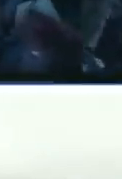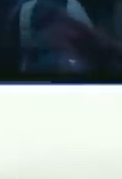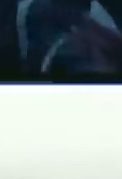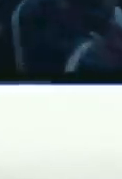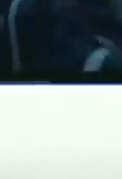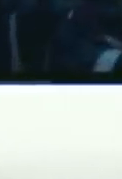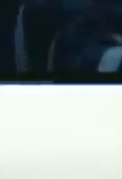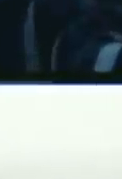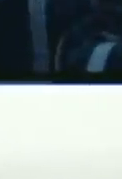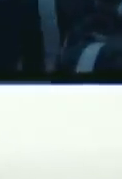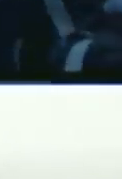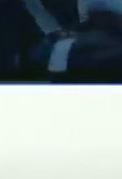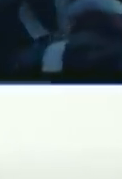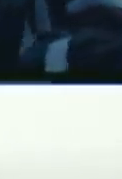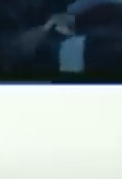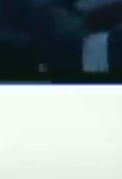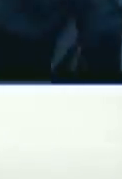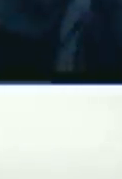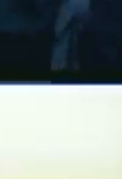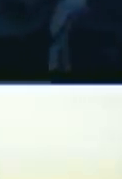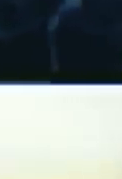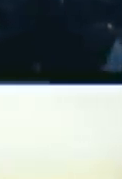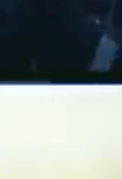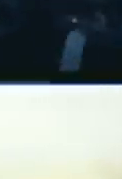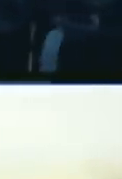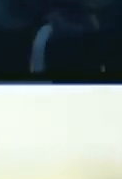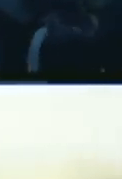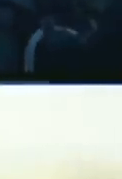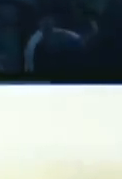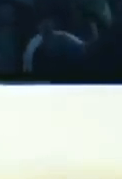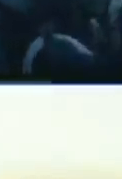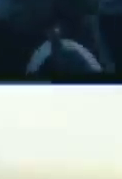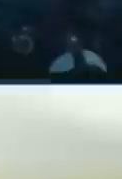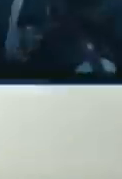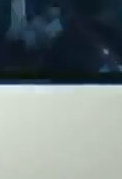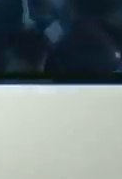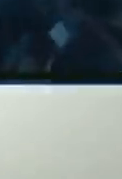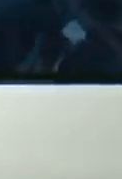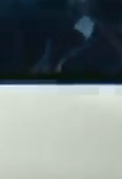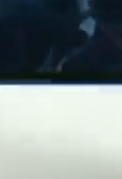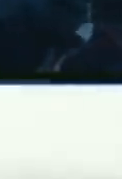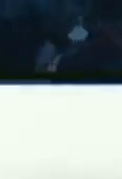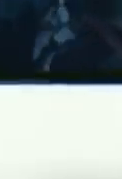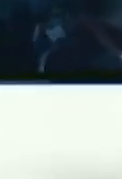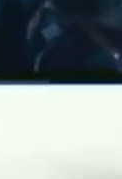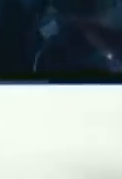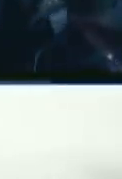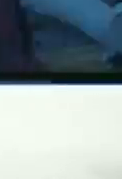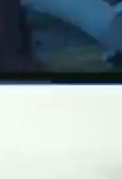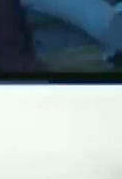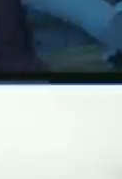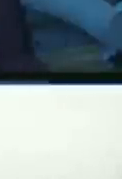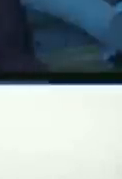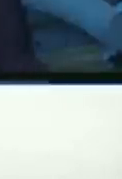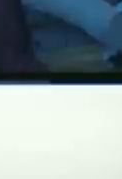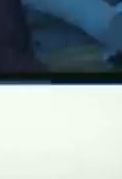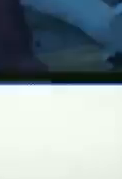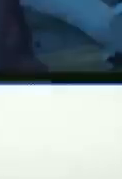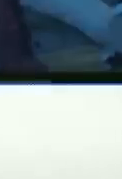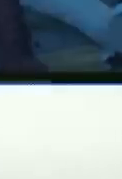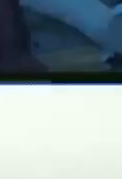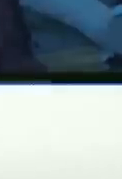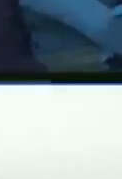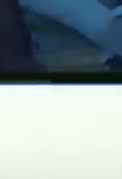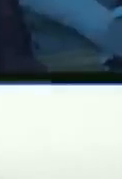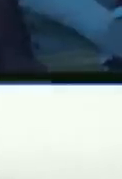a los ejércitos más poderosos del mundo aquí en Sudamérica los echaron